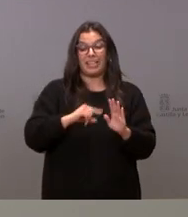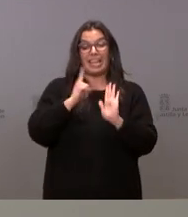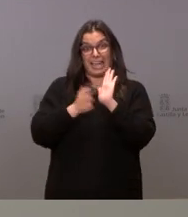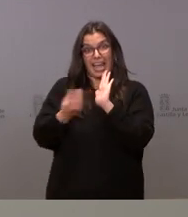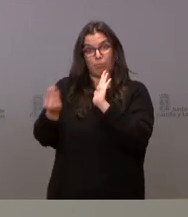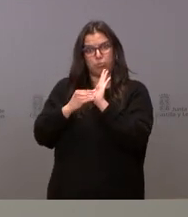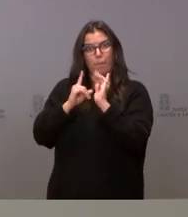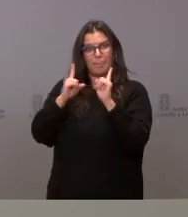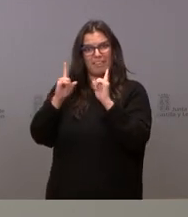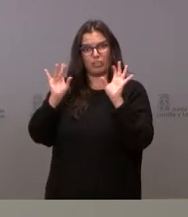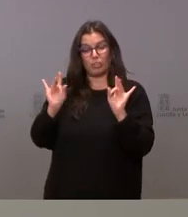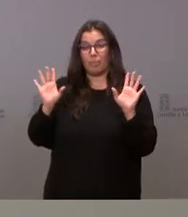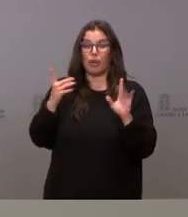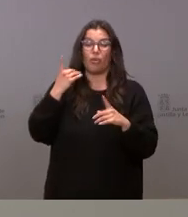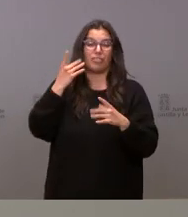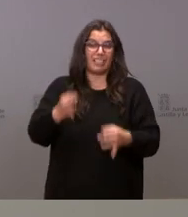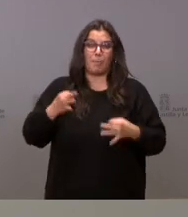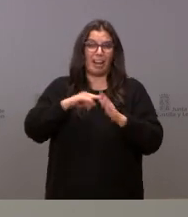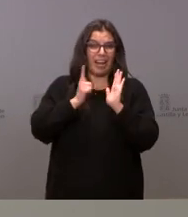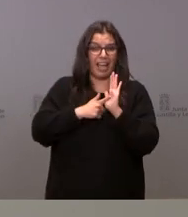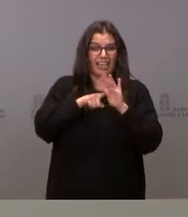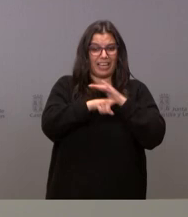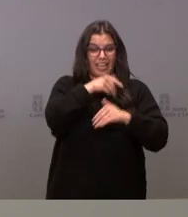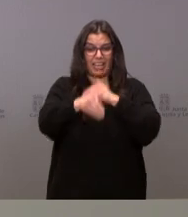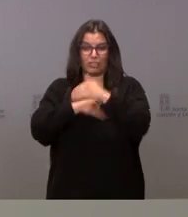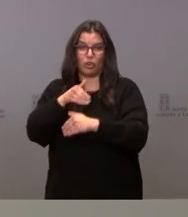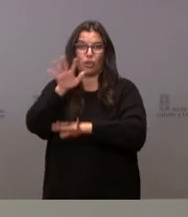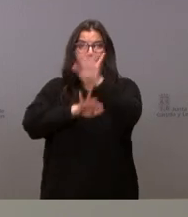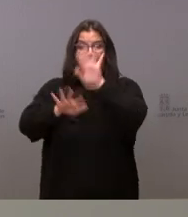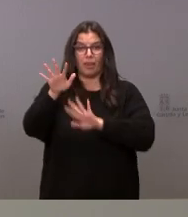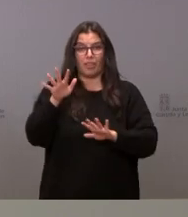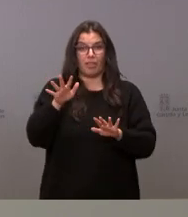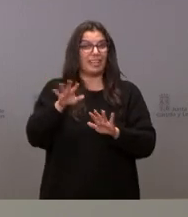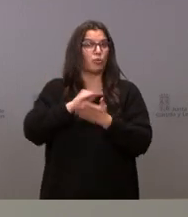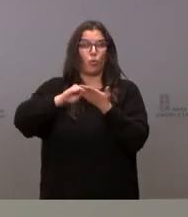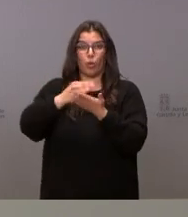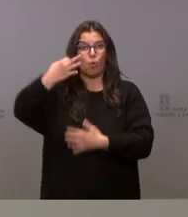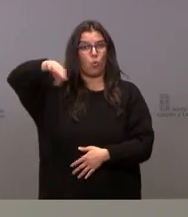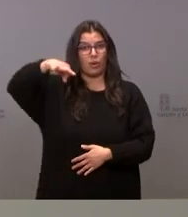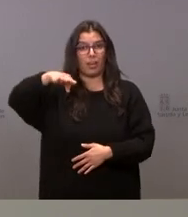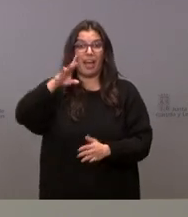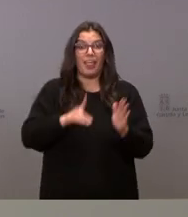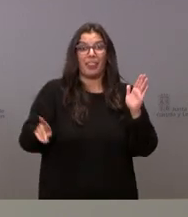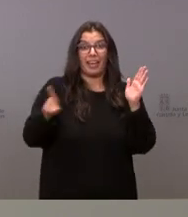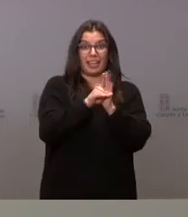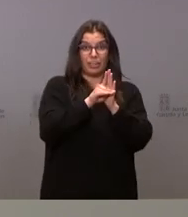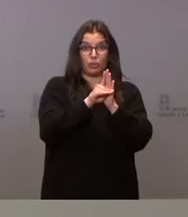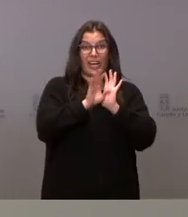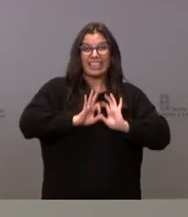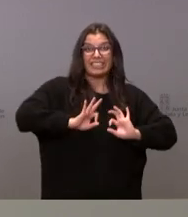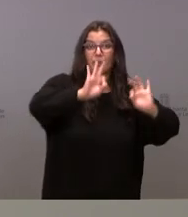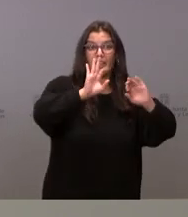pues a veces son complejas y no se puede solucionar de otra manera es decir no podemos sacar un decreto para regular este